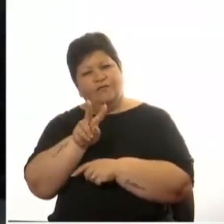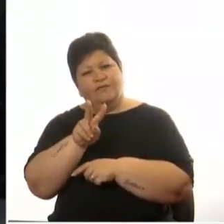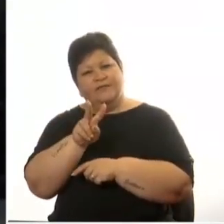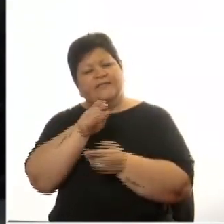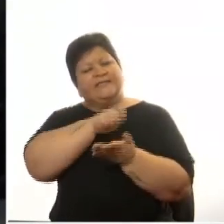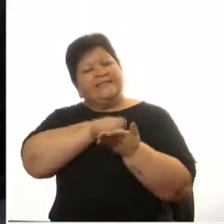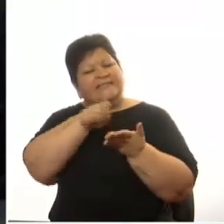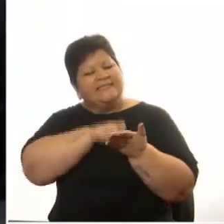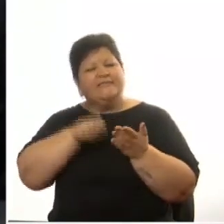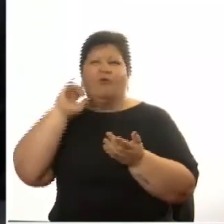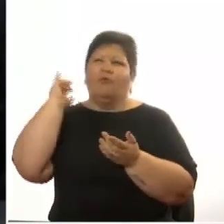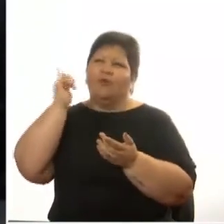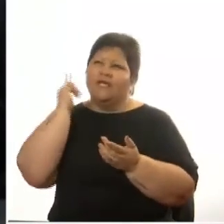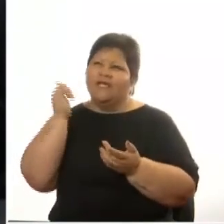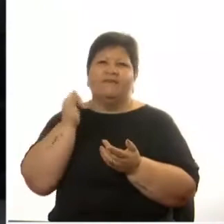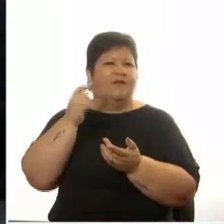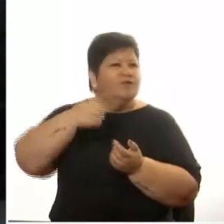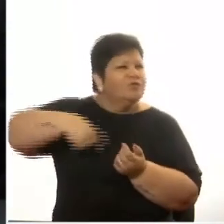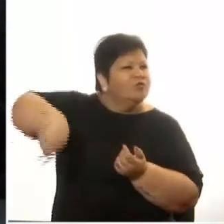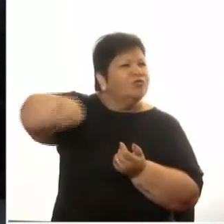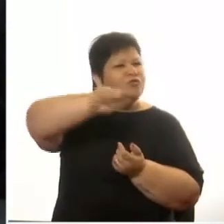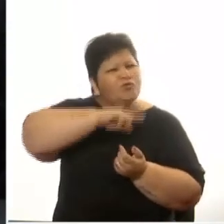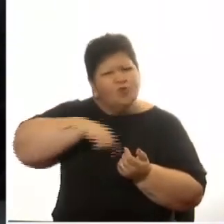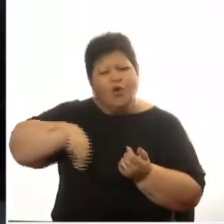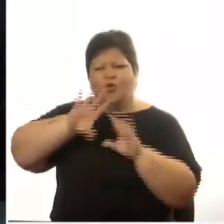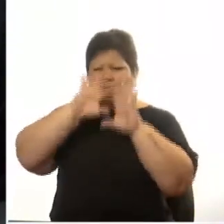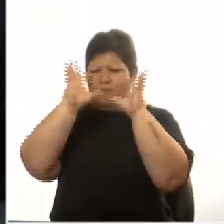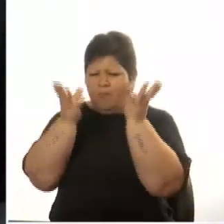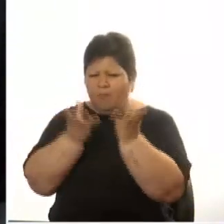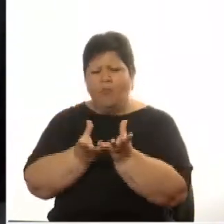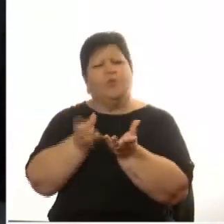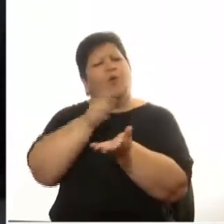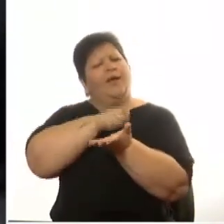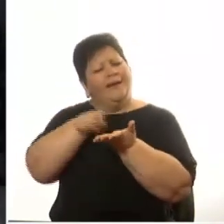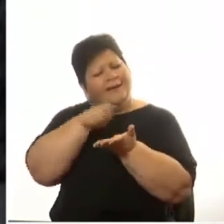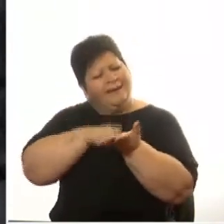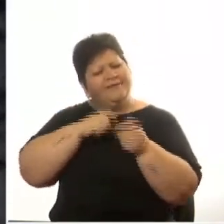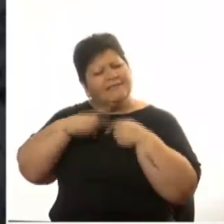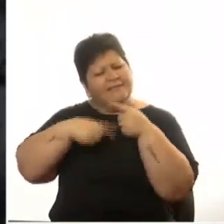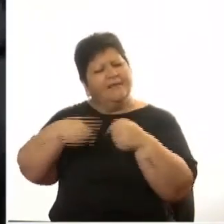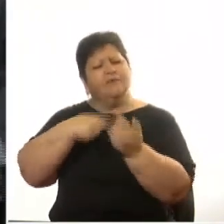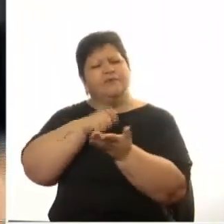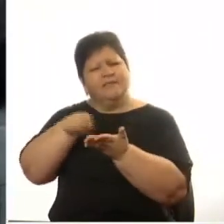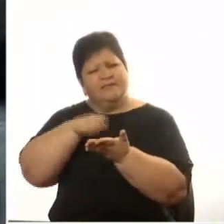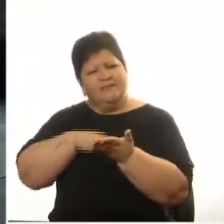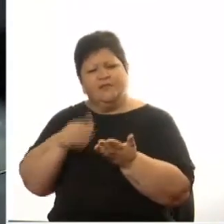ciudadanos del mundo uruguayos sigamos escribiendo muchas gracias